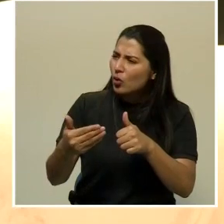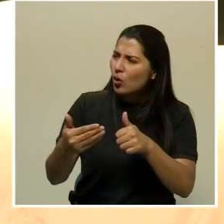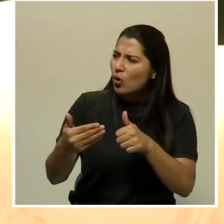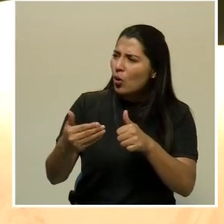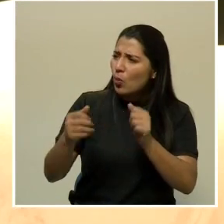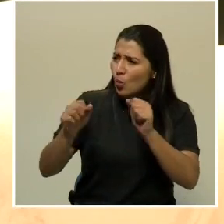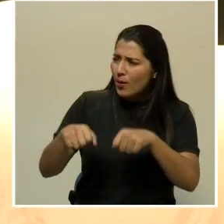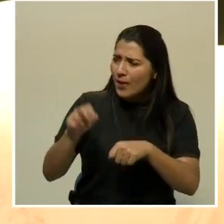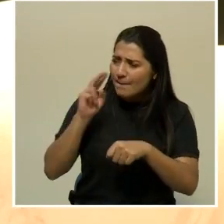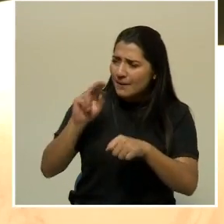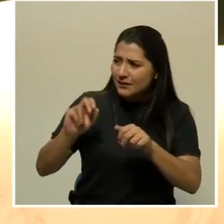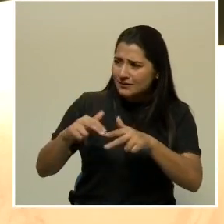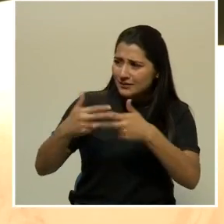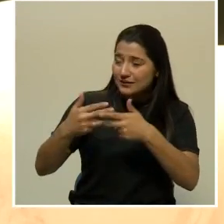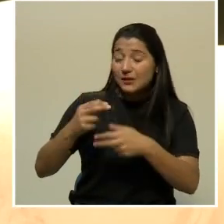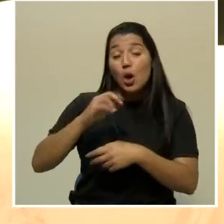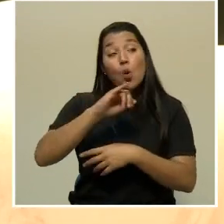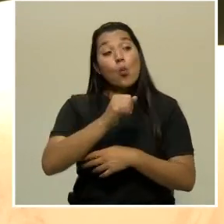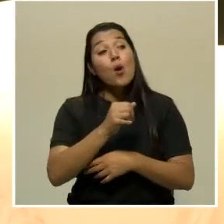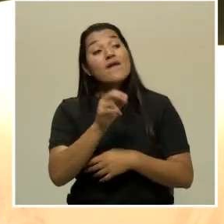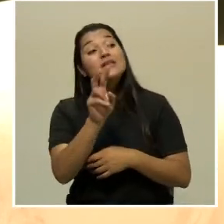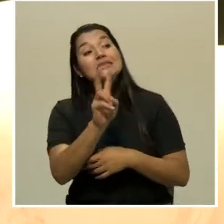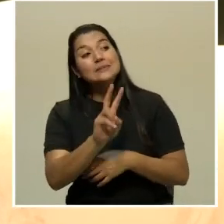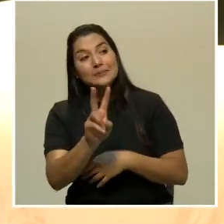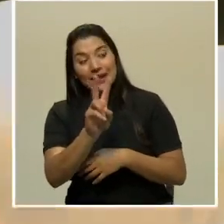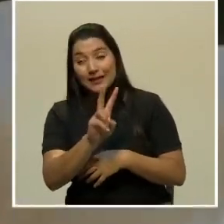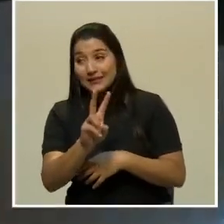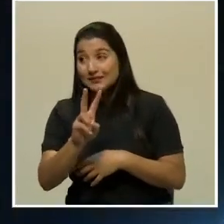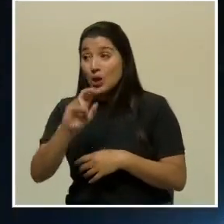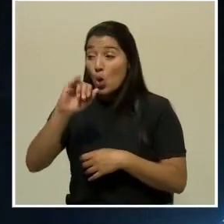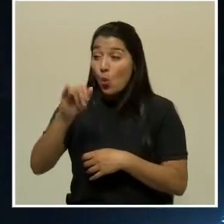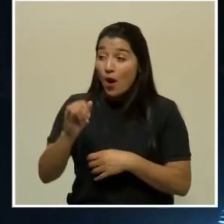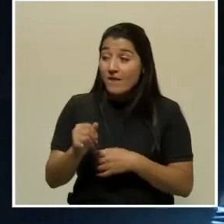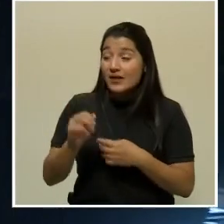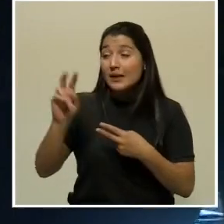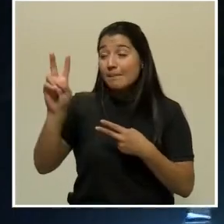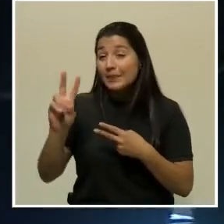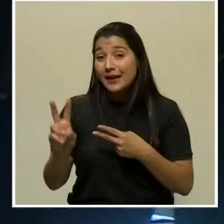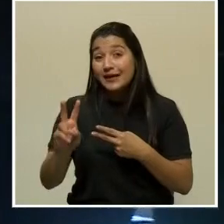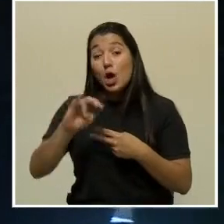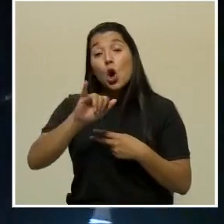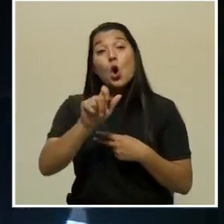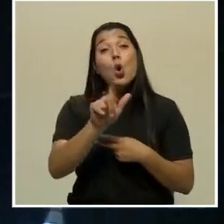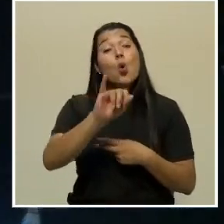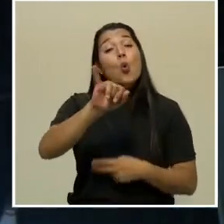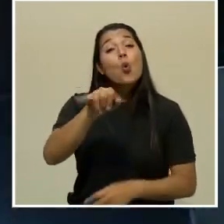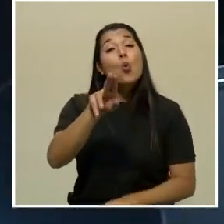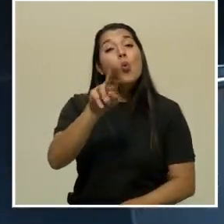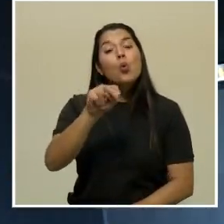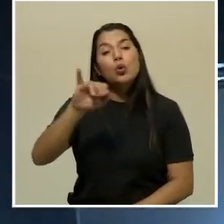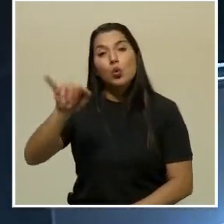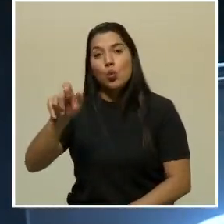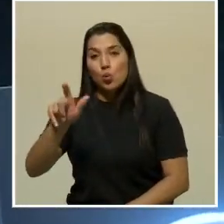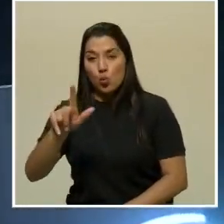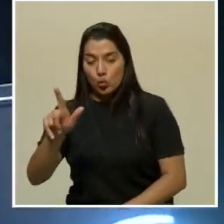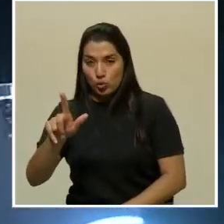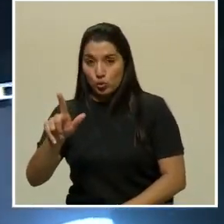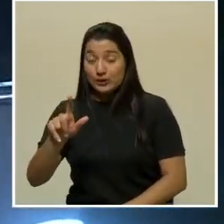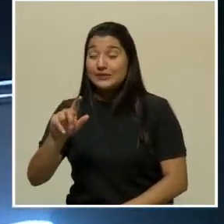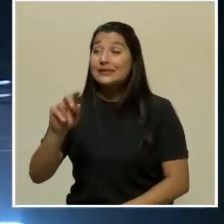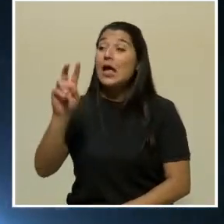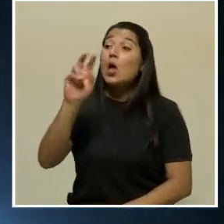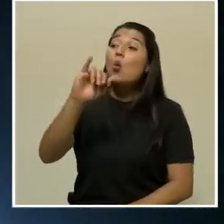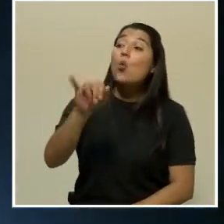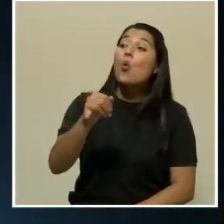por streaming? Los jueves y los viernes, todo junio y la primera semana de julio, hasta el 3. Jueves, viernes, junio y primera